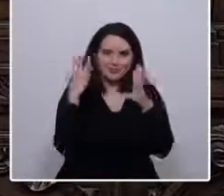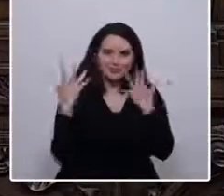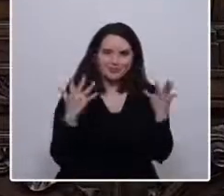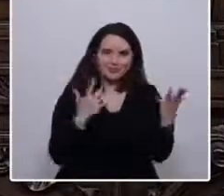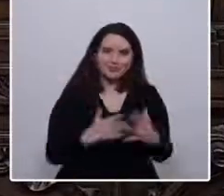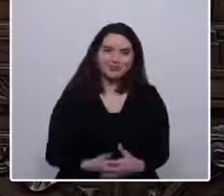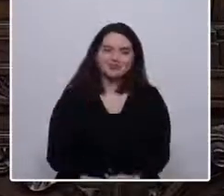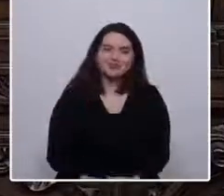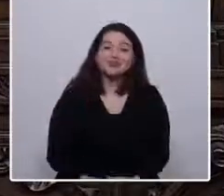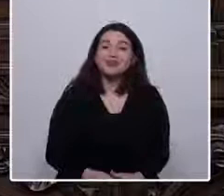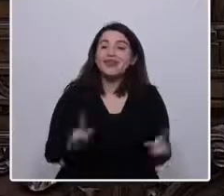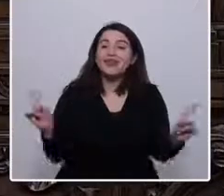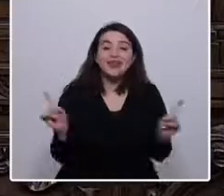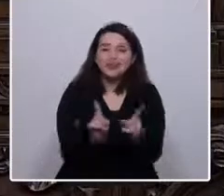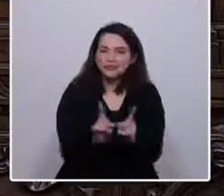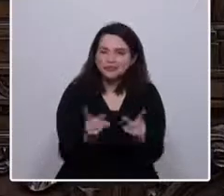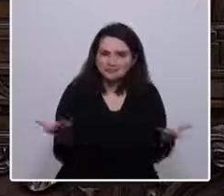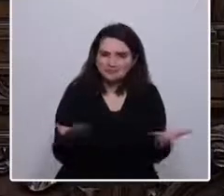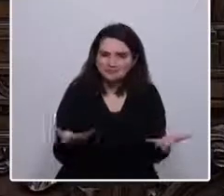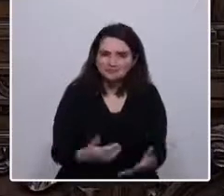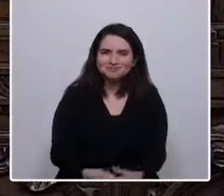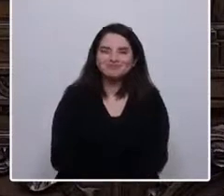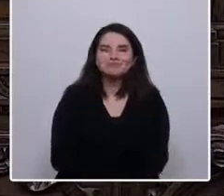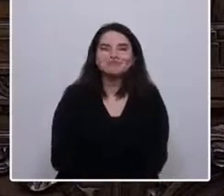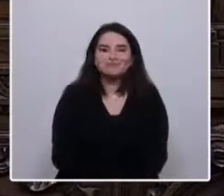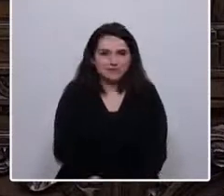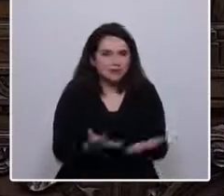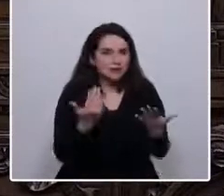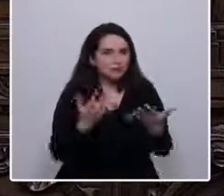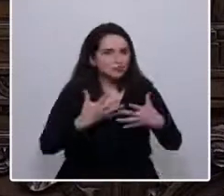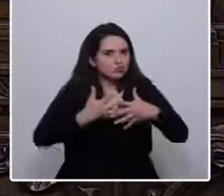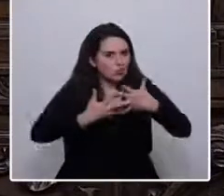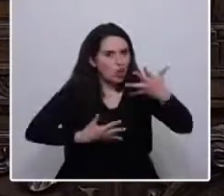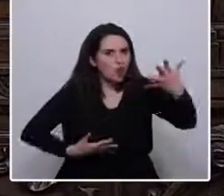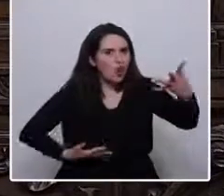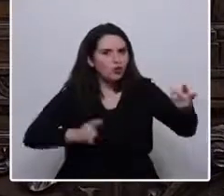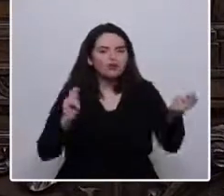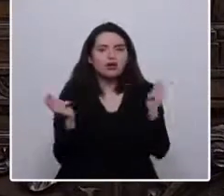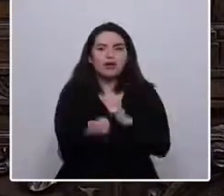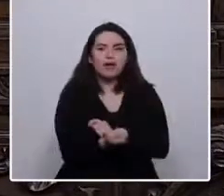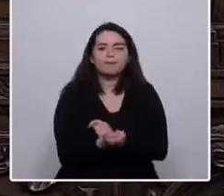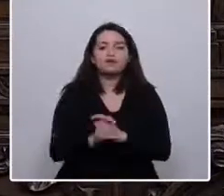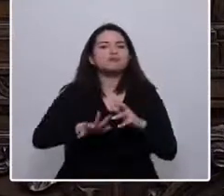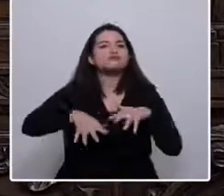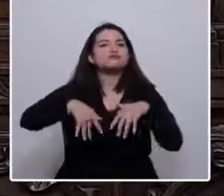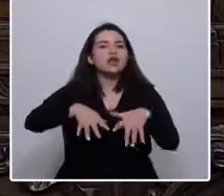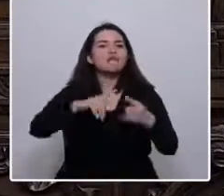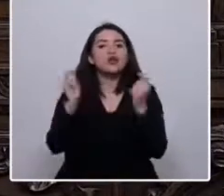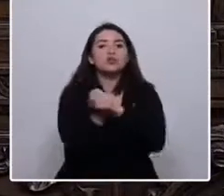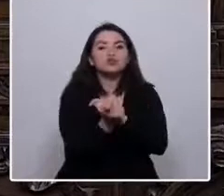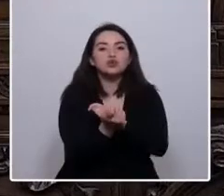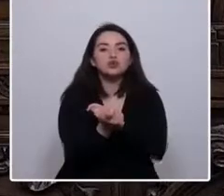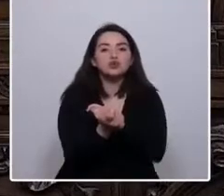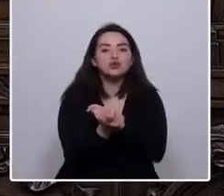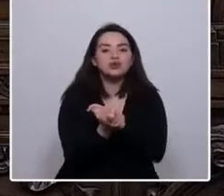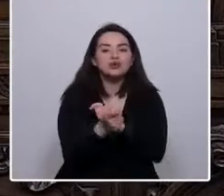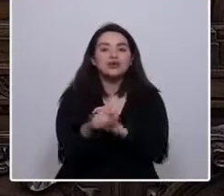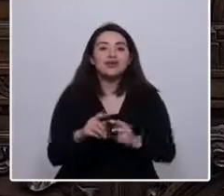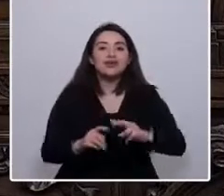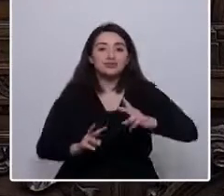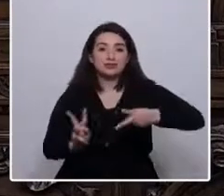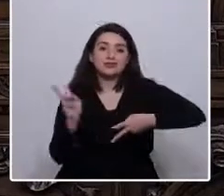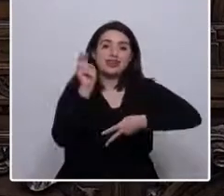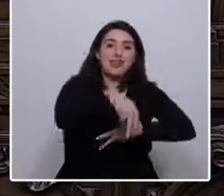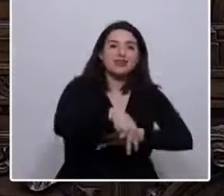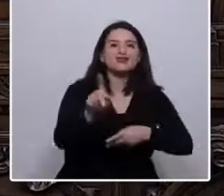En resumen, necesitamos muchos cambios, no una revolución. Saltar torniquetes, pero